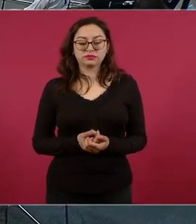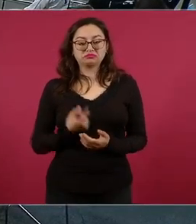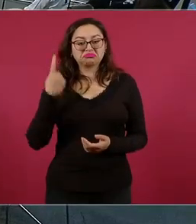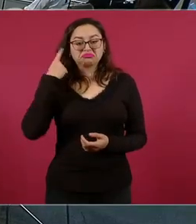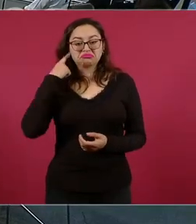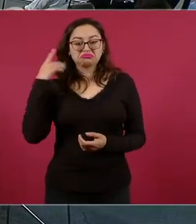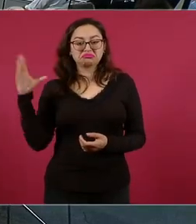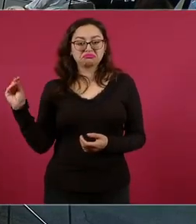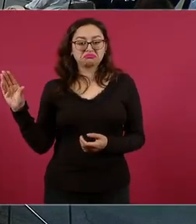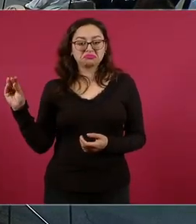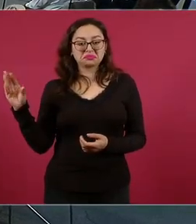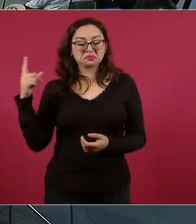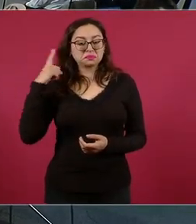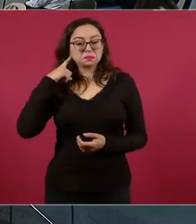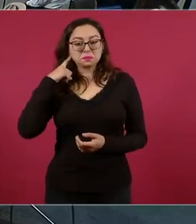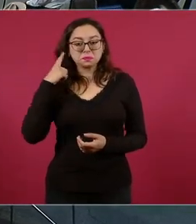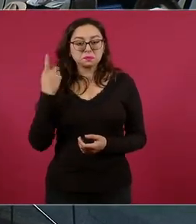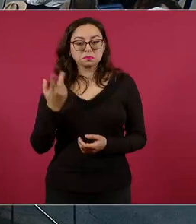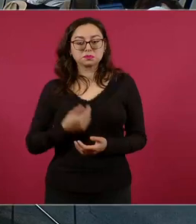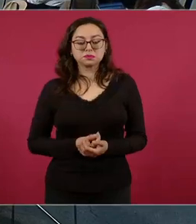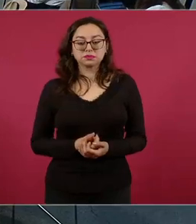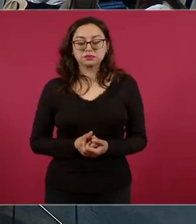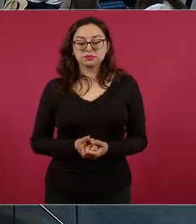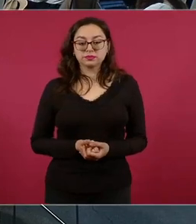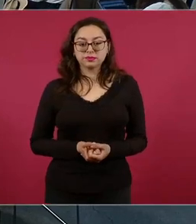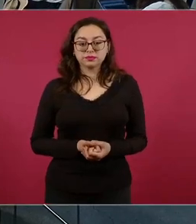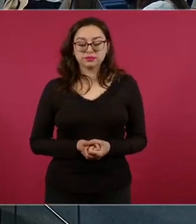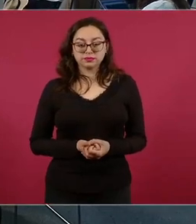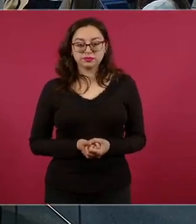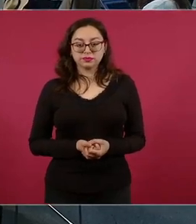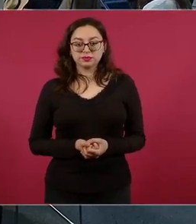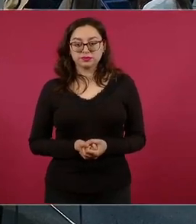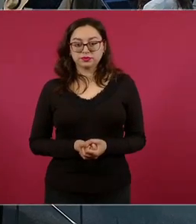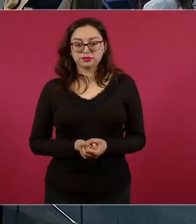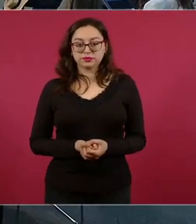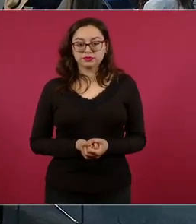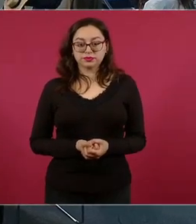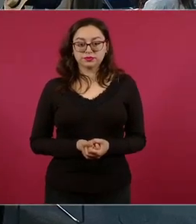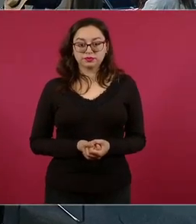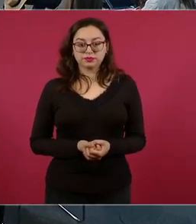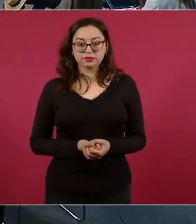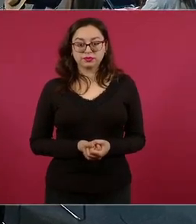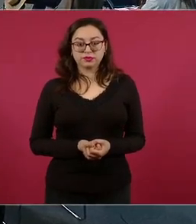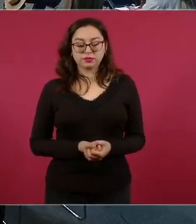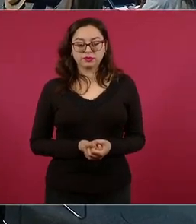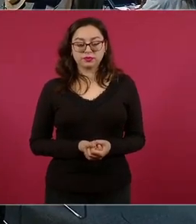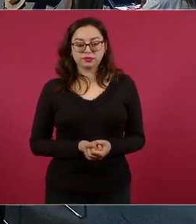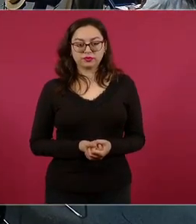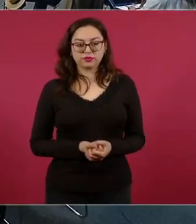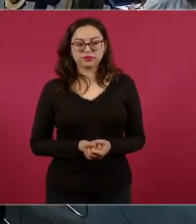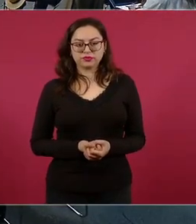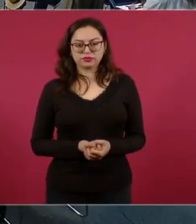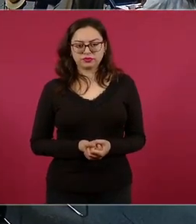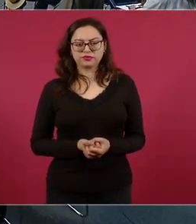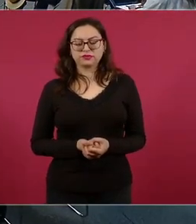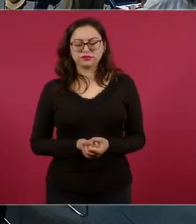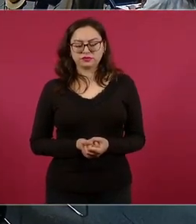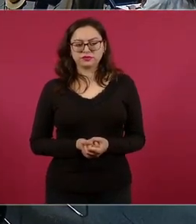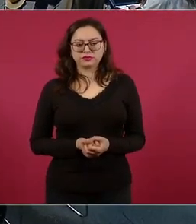se cree que debido a eso pues lo asesinaron sí hay investigación sí está abierta la investigación